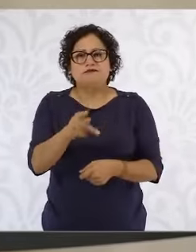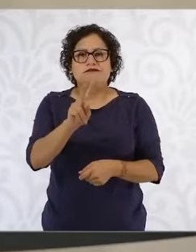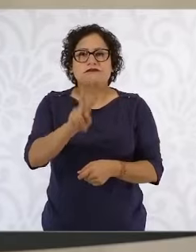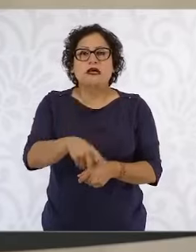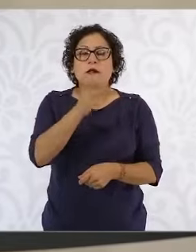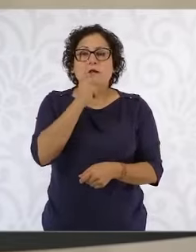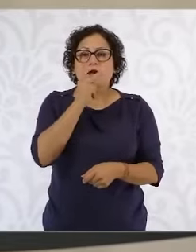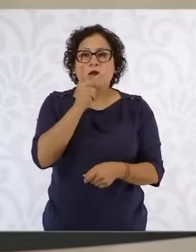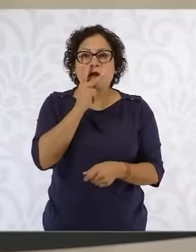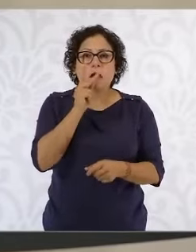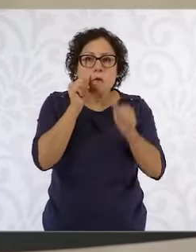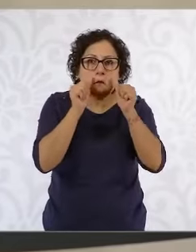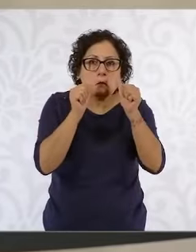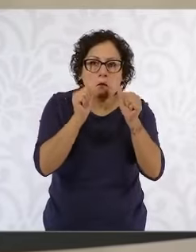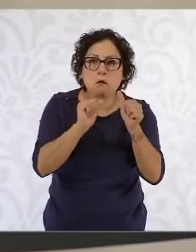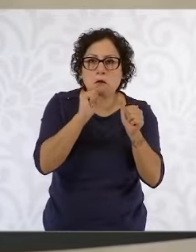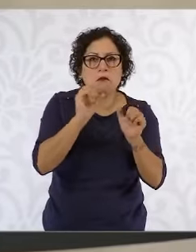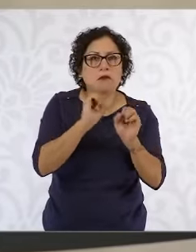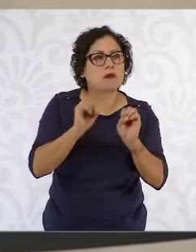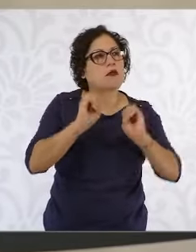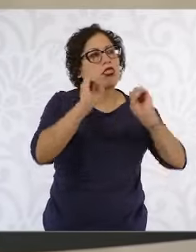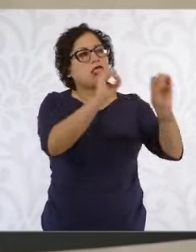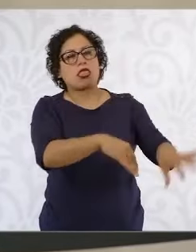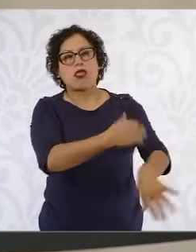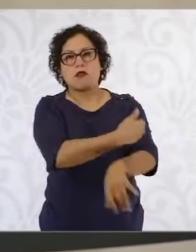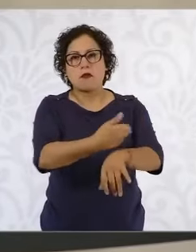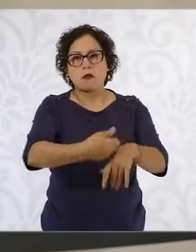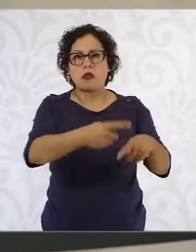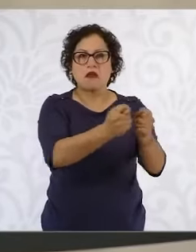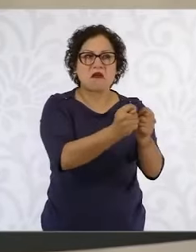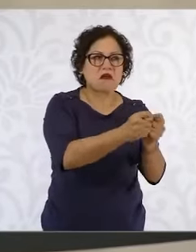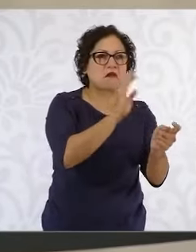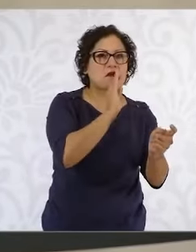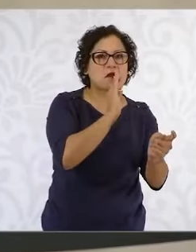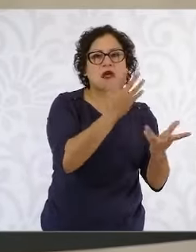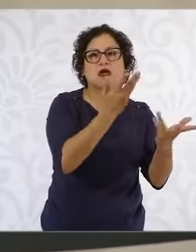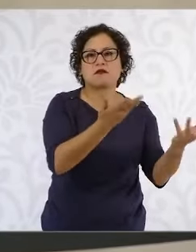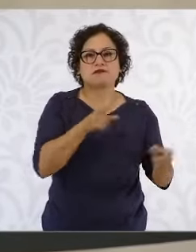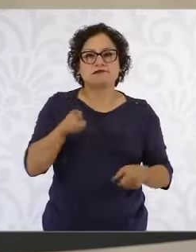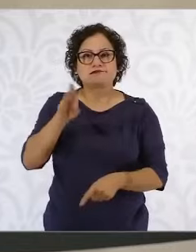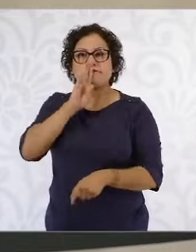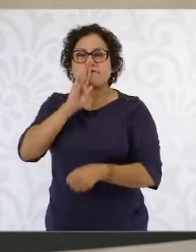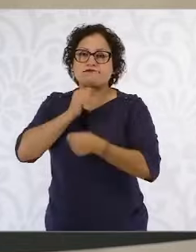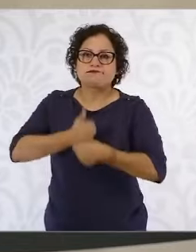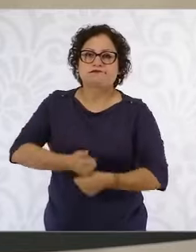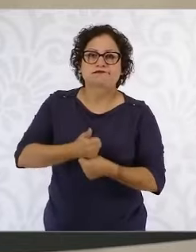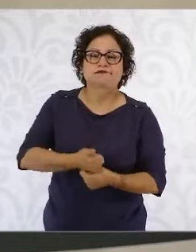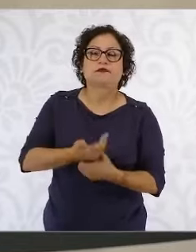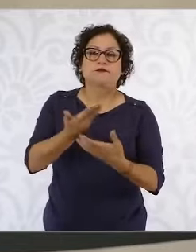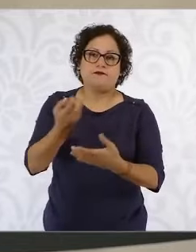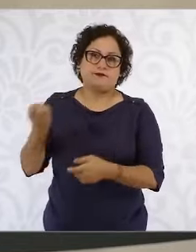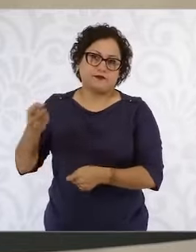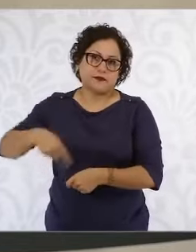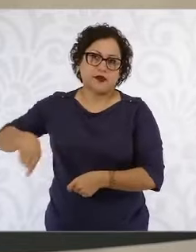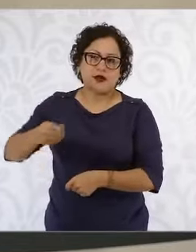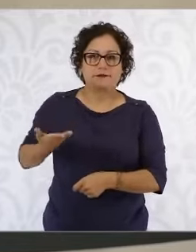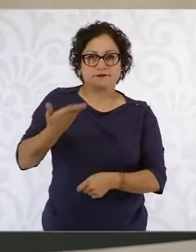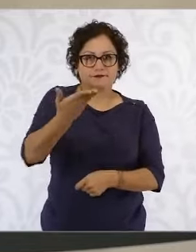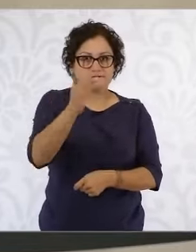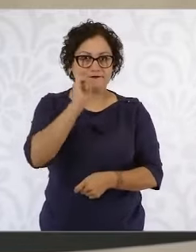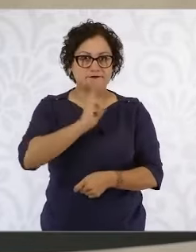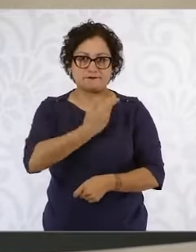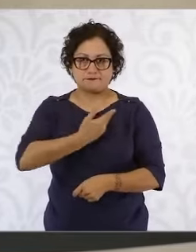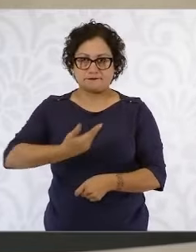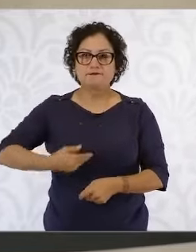etcétera, mientras que la mamá sufre las consecuencias de esto. Esa es una petición, presidenta. Y por último, ahora que se va